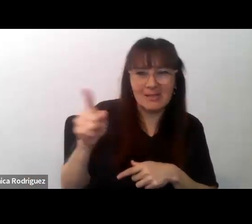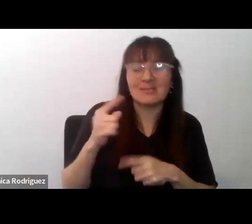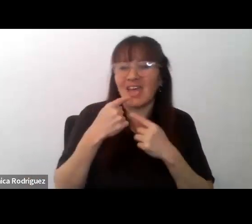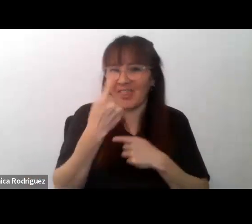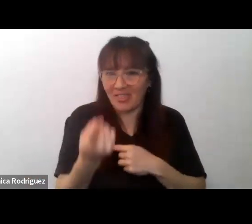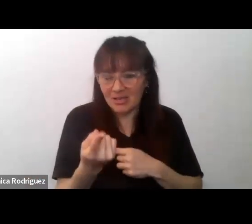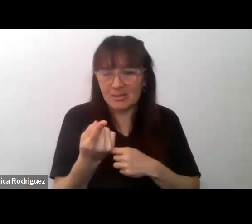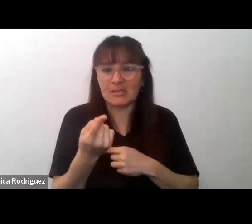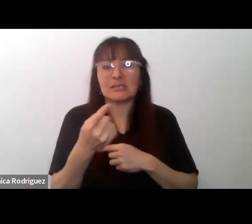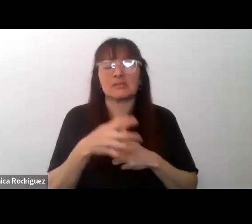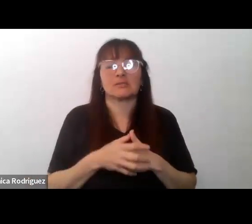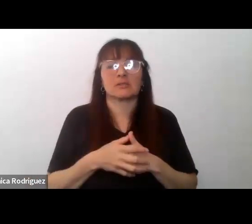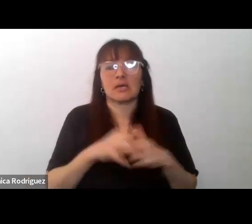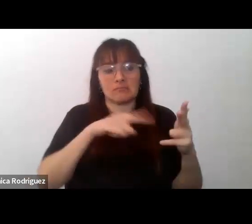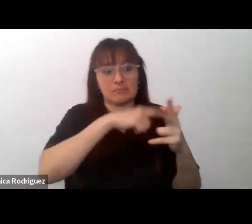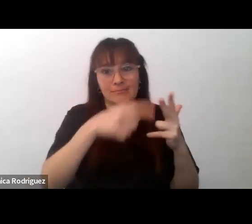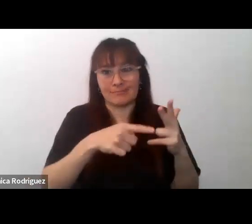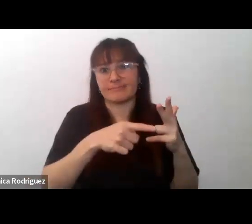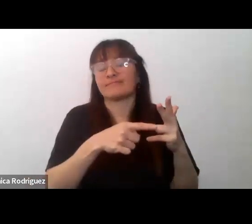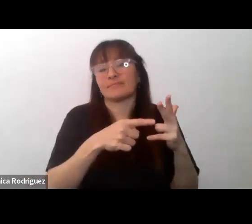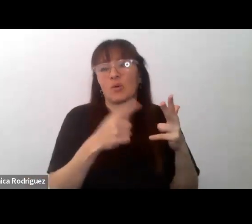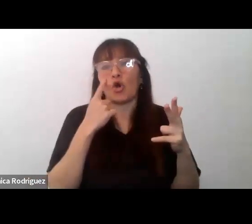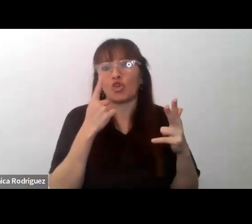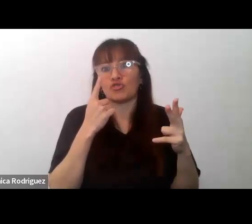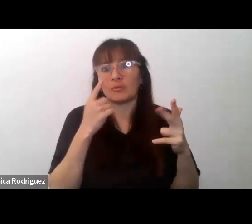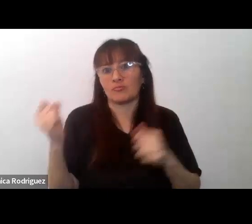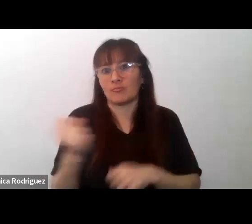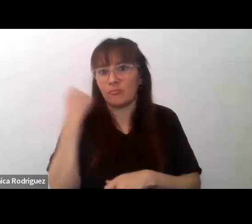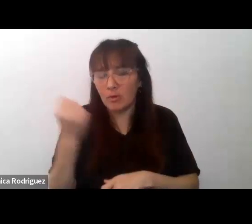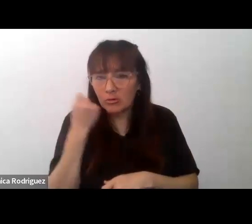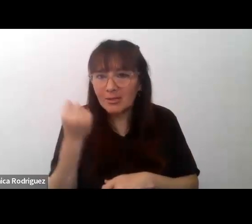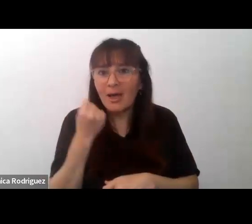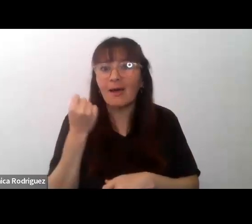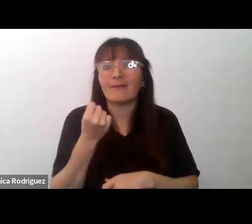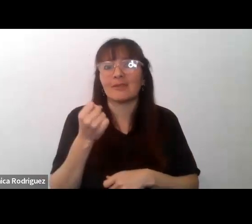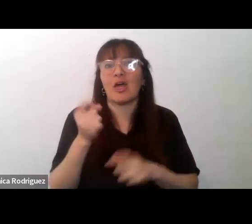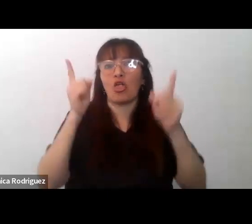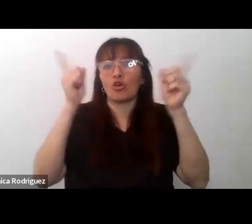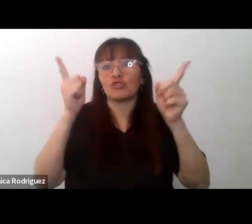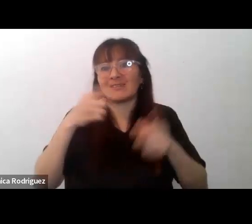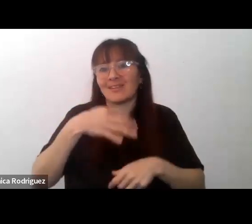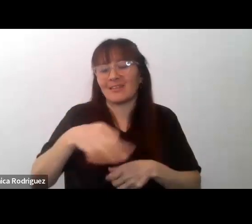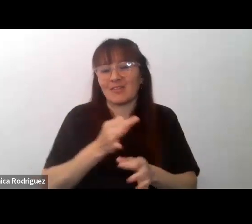menciona que deben ser enseñados simultáneamente por los docentes